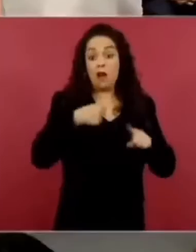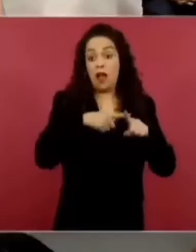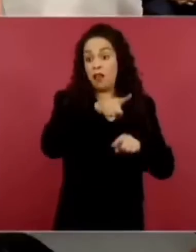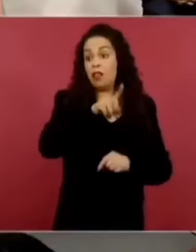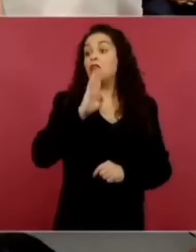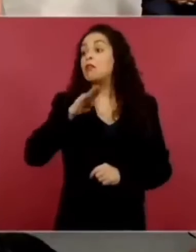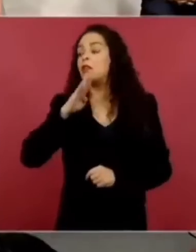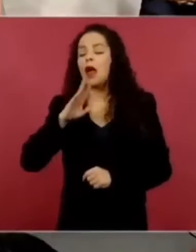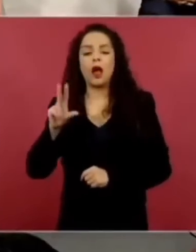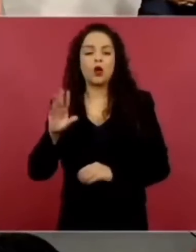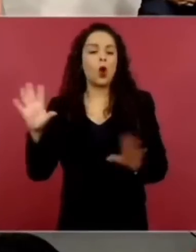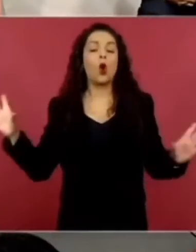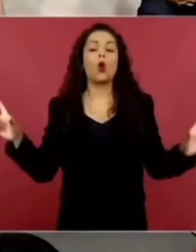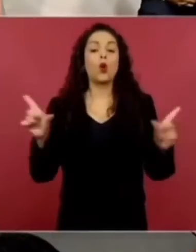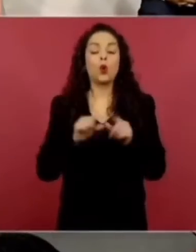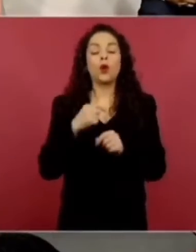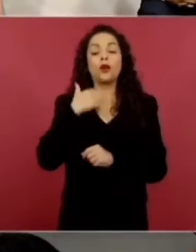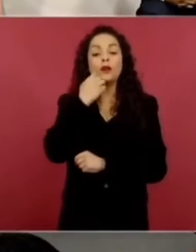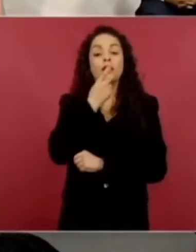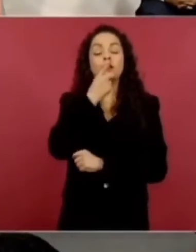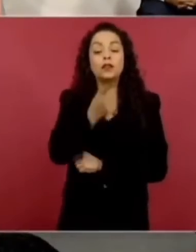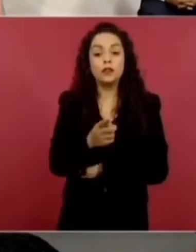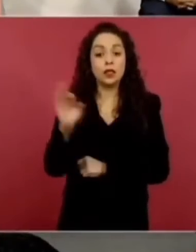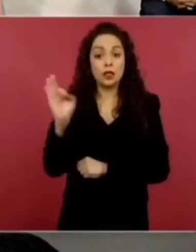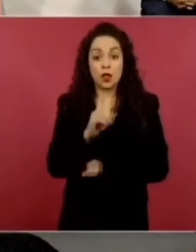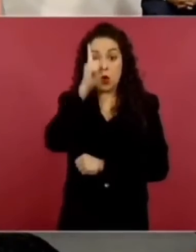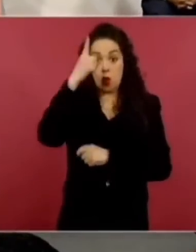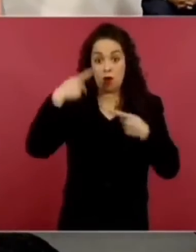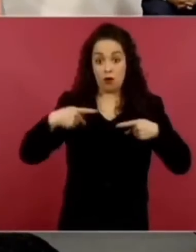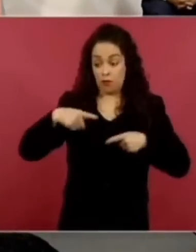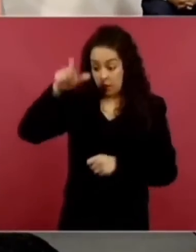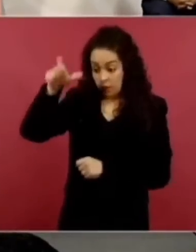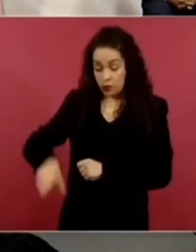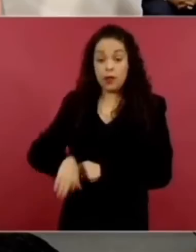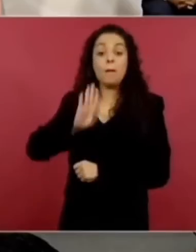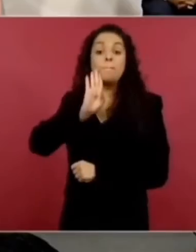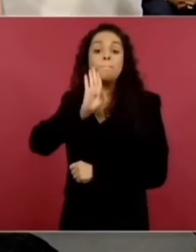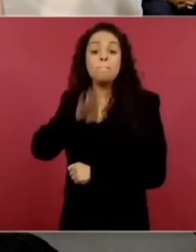comentando que si hay una gente con malos